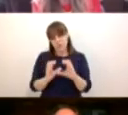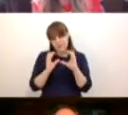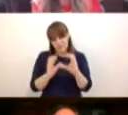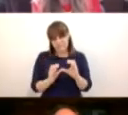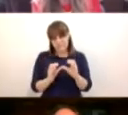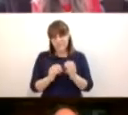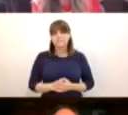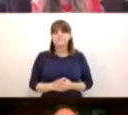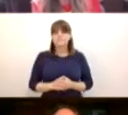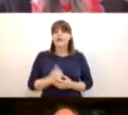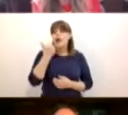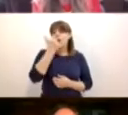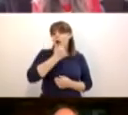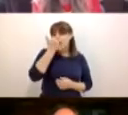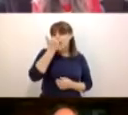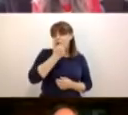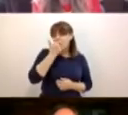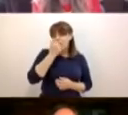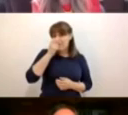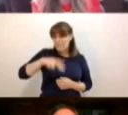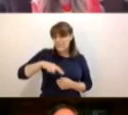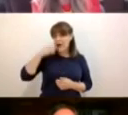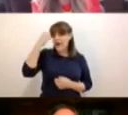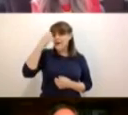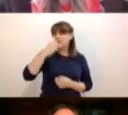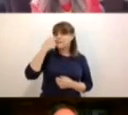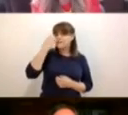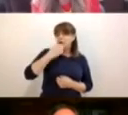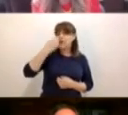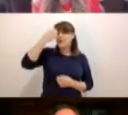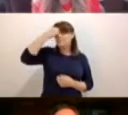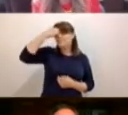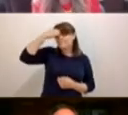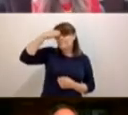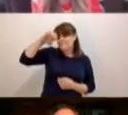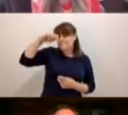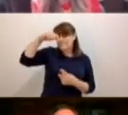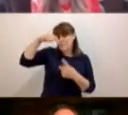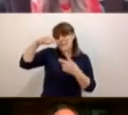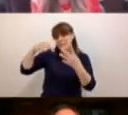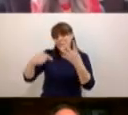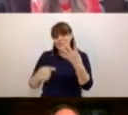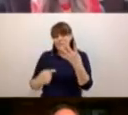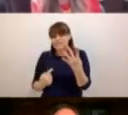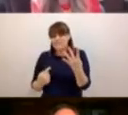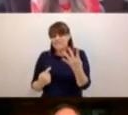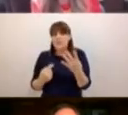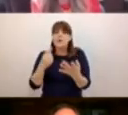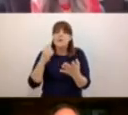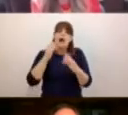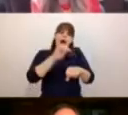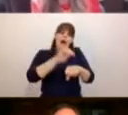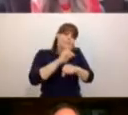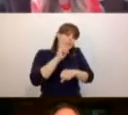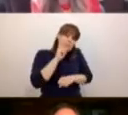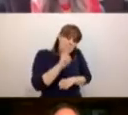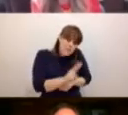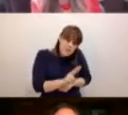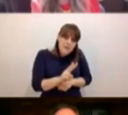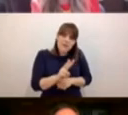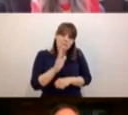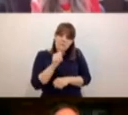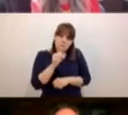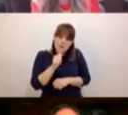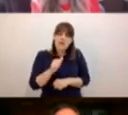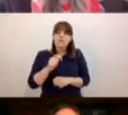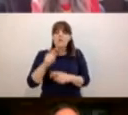Los alumnos extrañan sus escuelas por más de una razón, no solamente es no ver a los amigos, no solamente es no hacer las